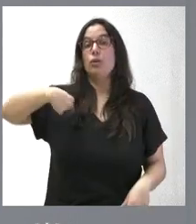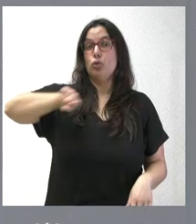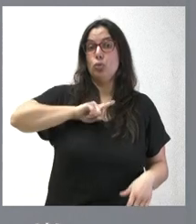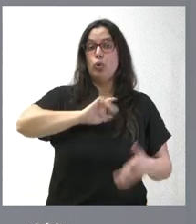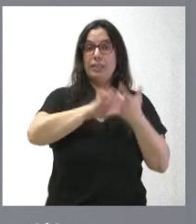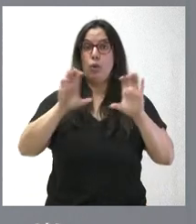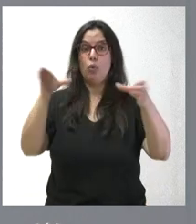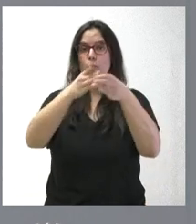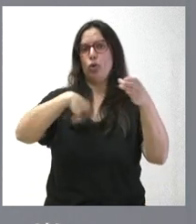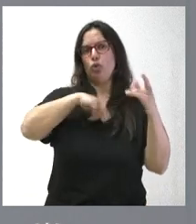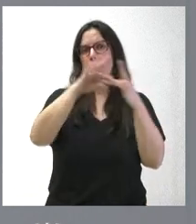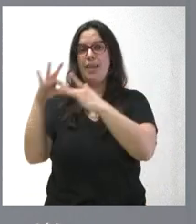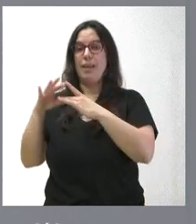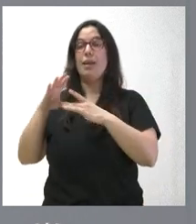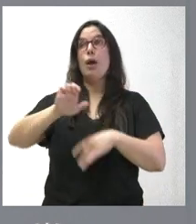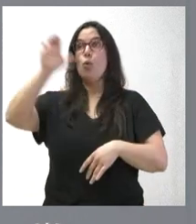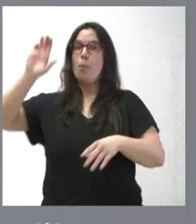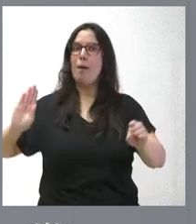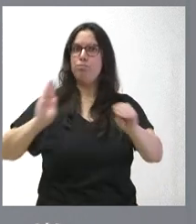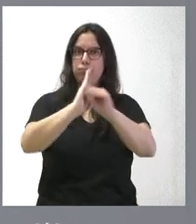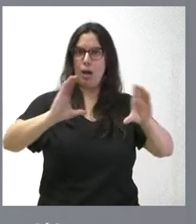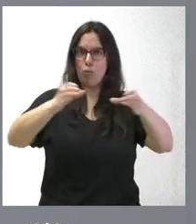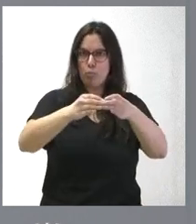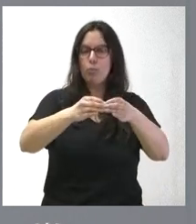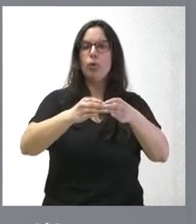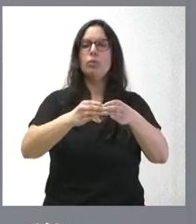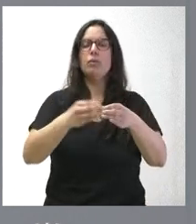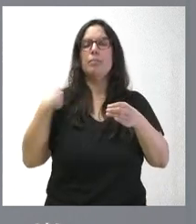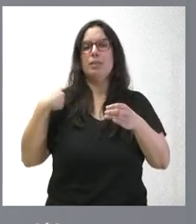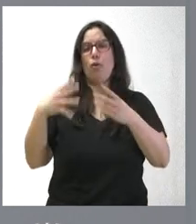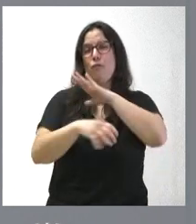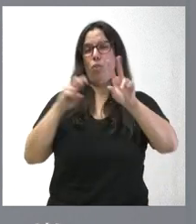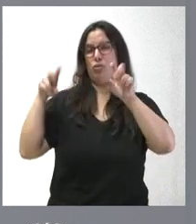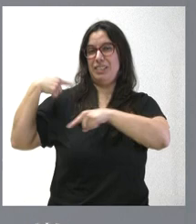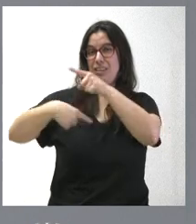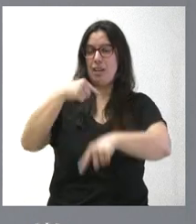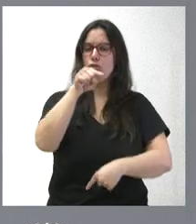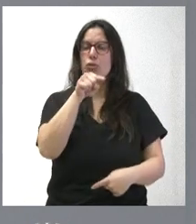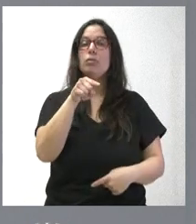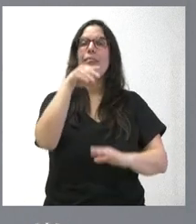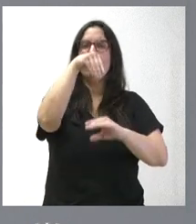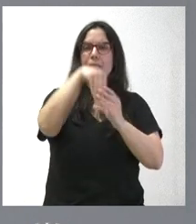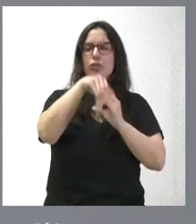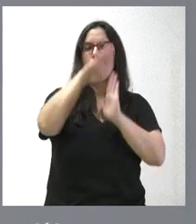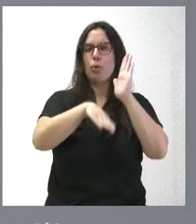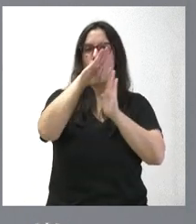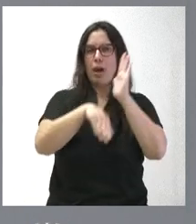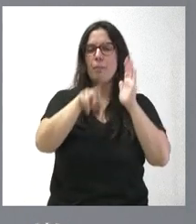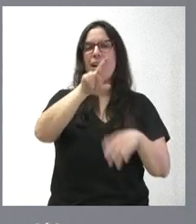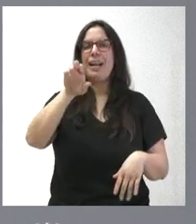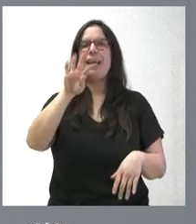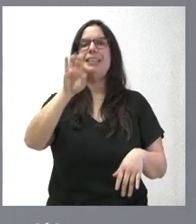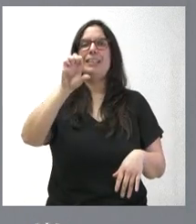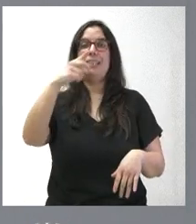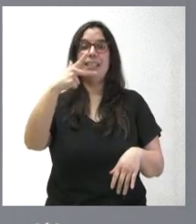grupo, que ha obtenido una financiación europea con cargo a los fondos Next Generation y dentro del programa RETECH, presentando una actuación